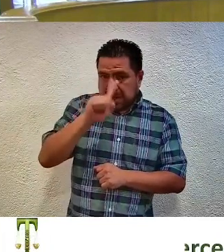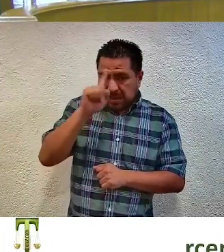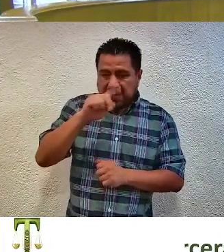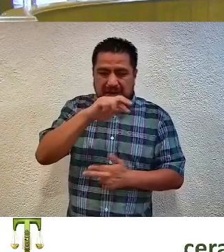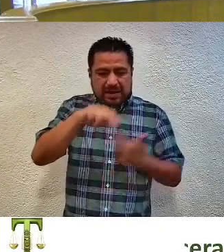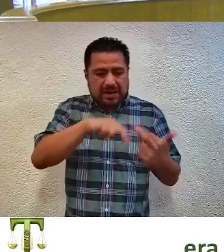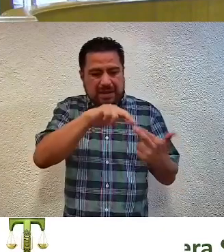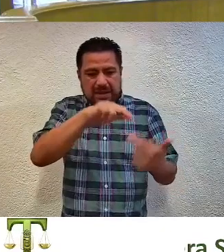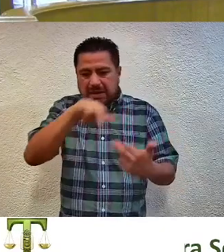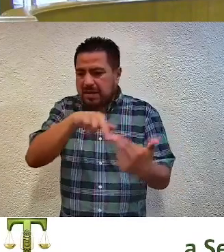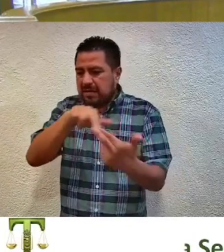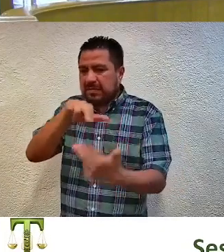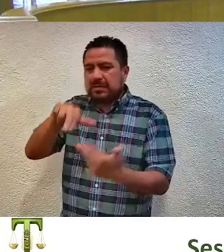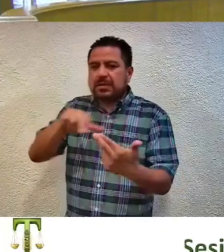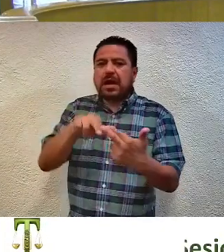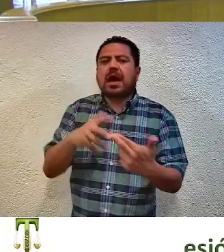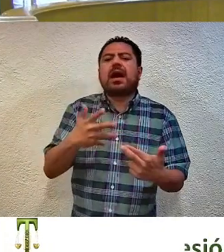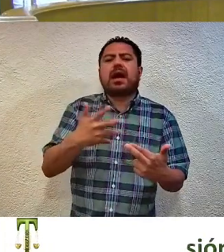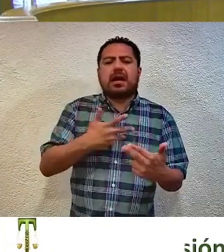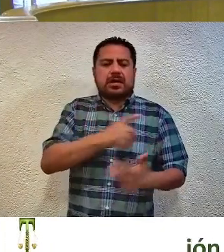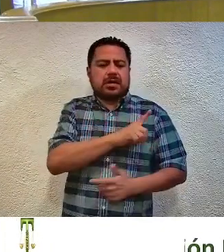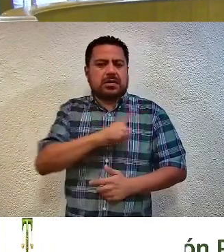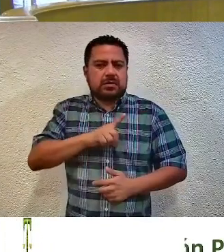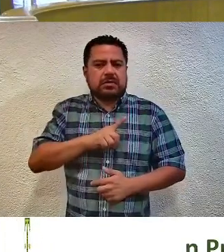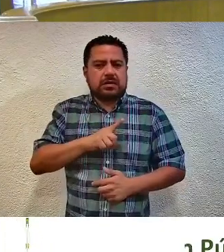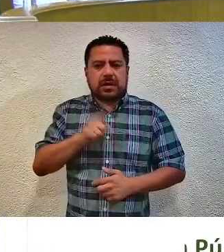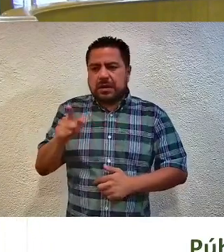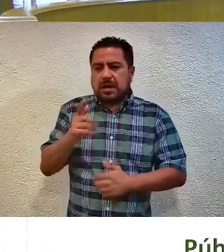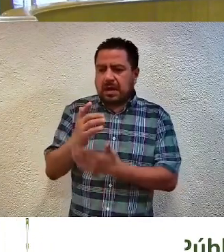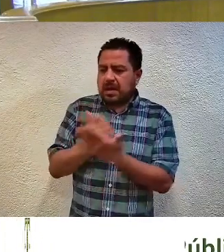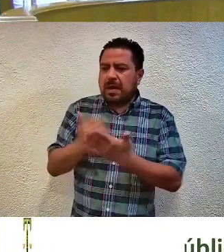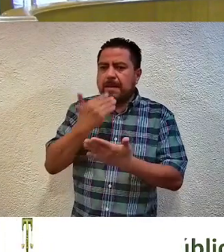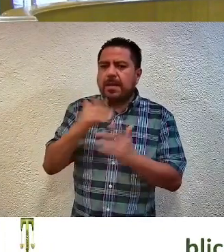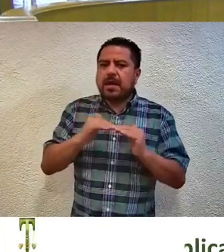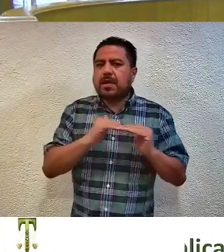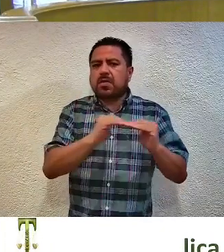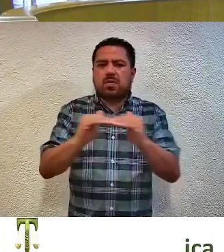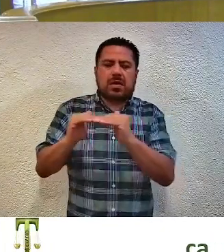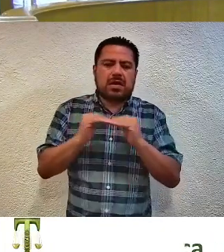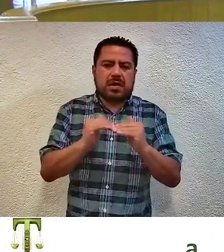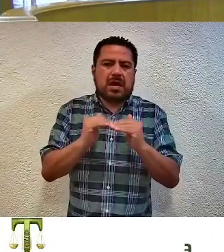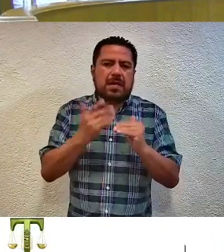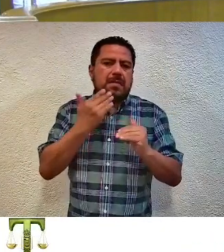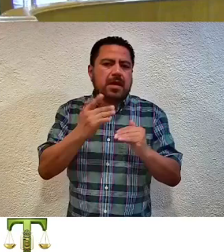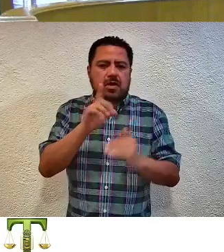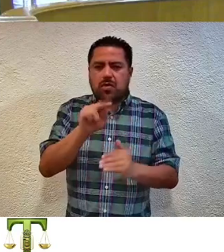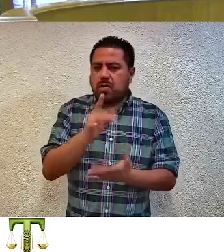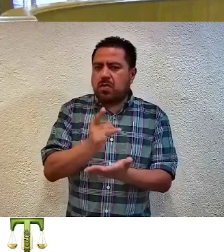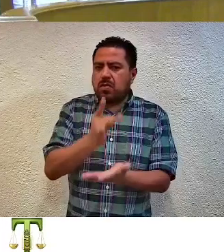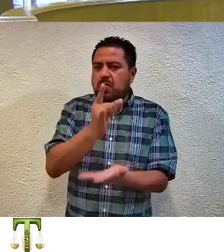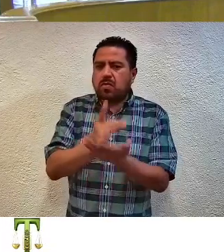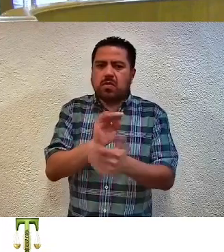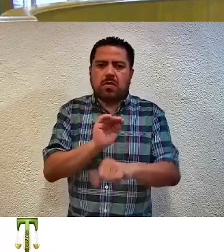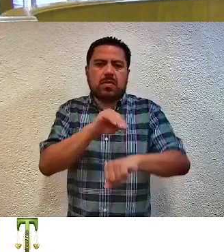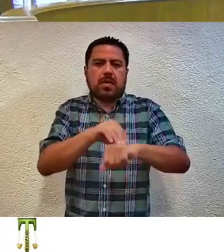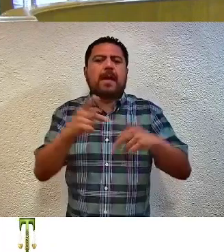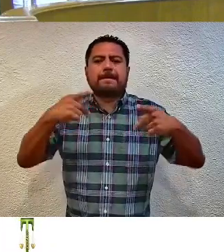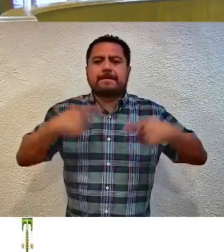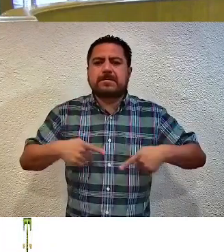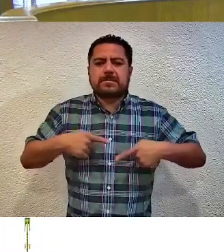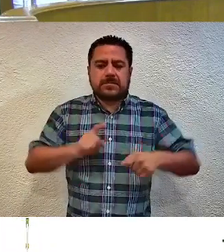digitales electorales, existe un deber de las autoridades para garantizar la igualdad sustantiva y no únicamente formal de las personas